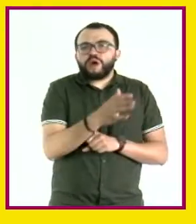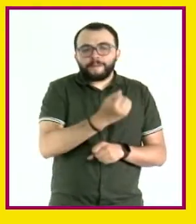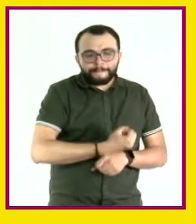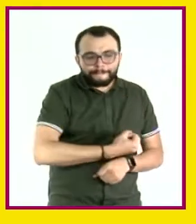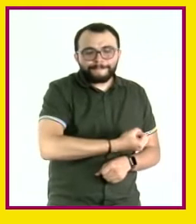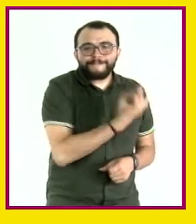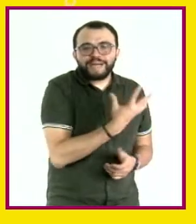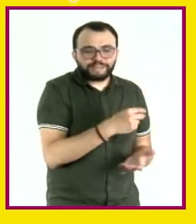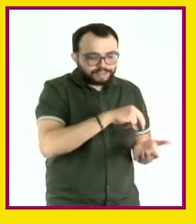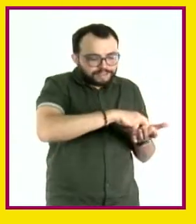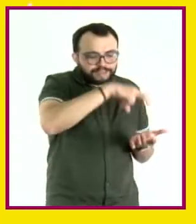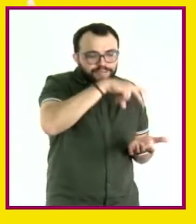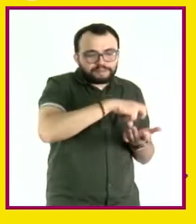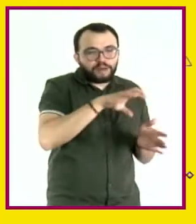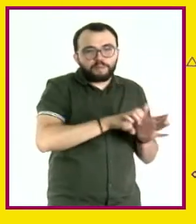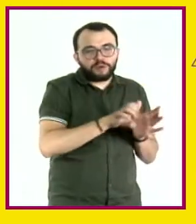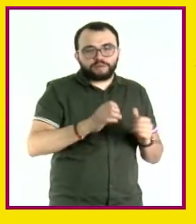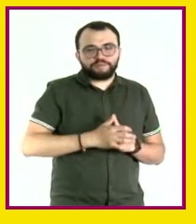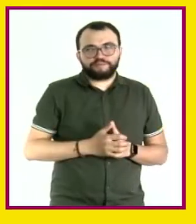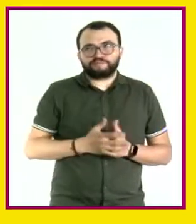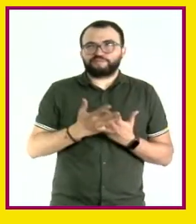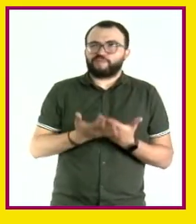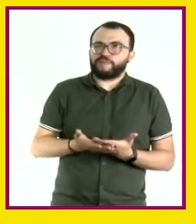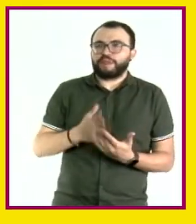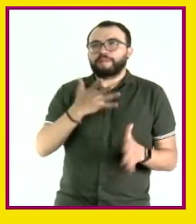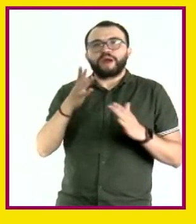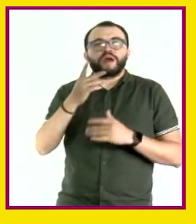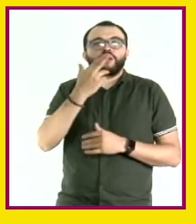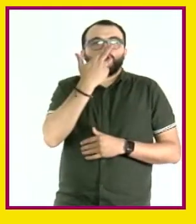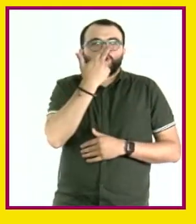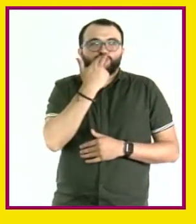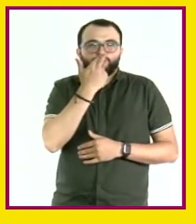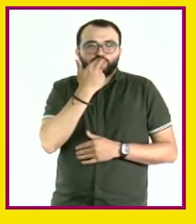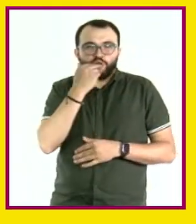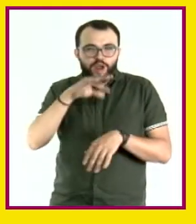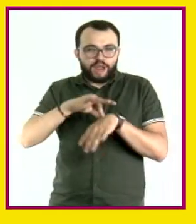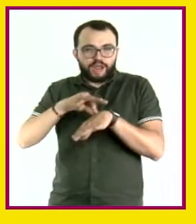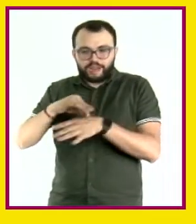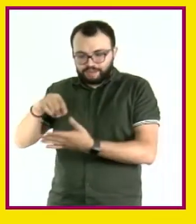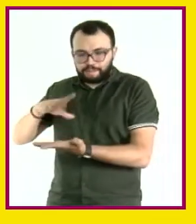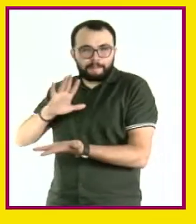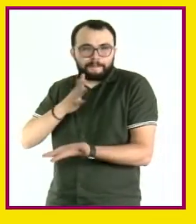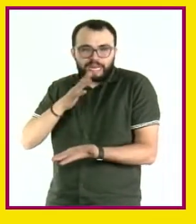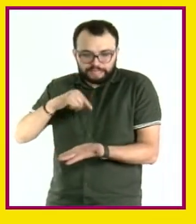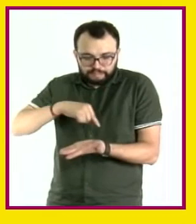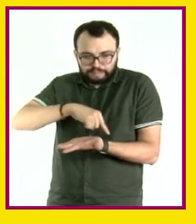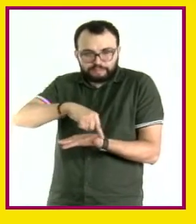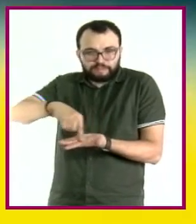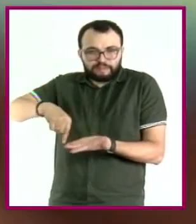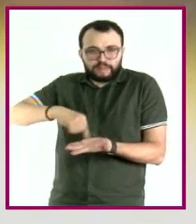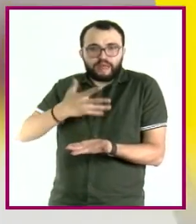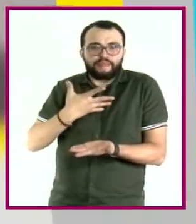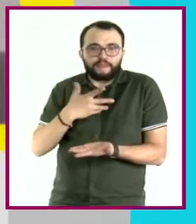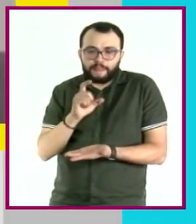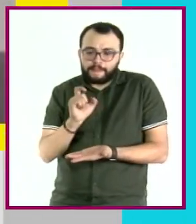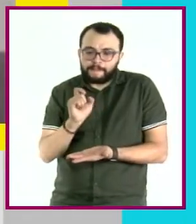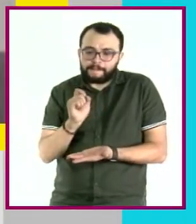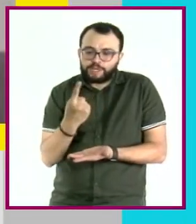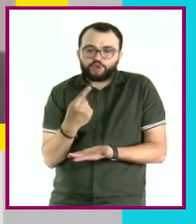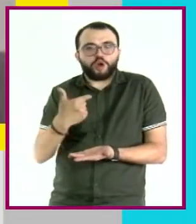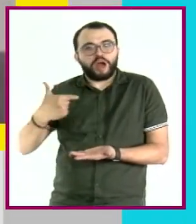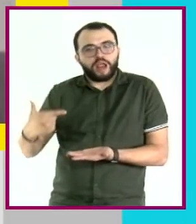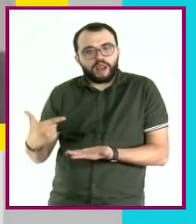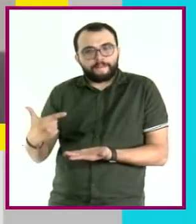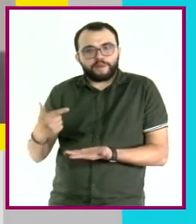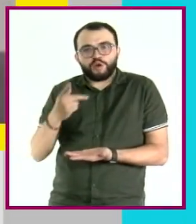Una porción de carne roja, de más o menos el tamaño de la palma de mi mano, contiene un total de 21 gramos de proteína. La